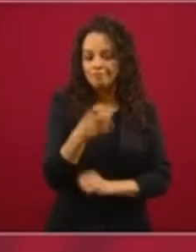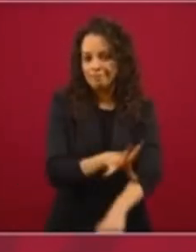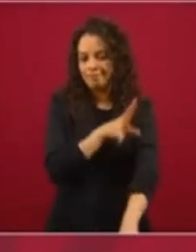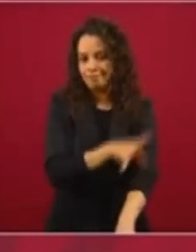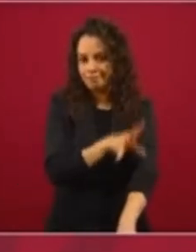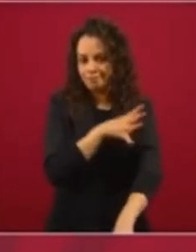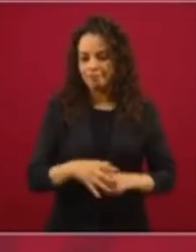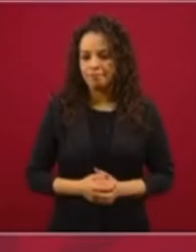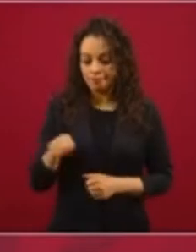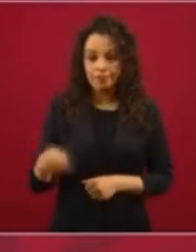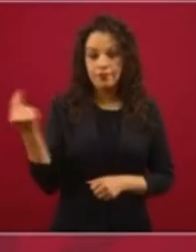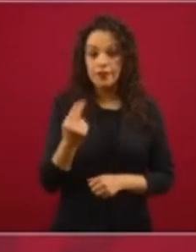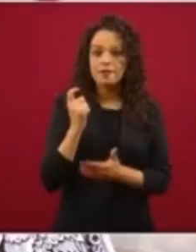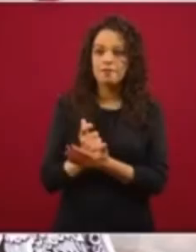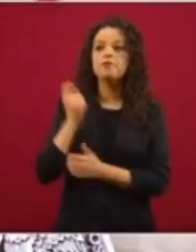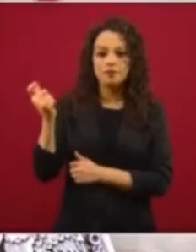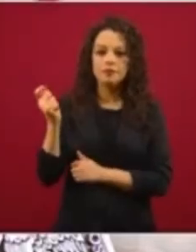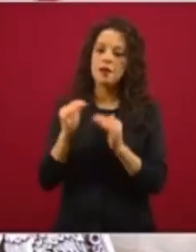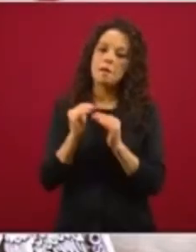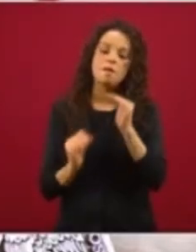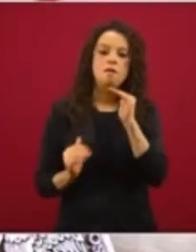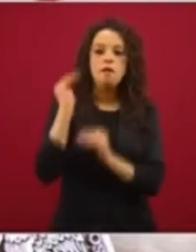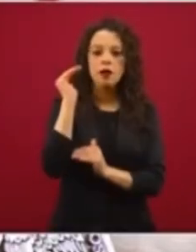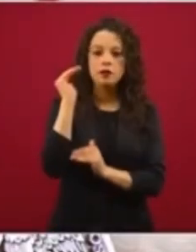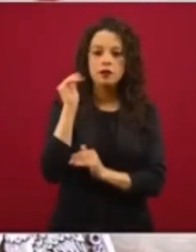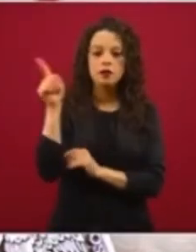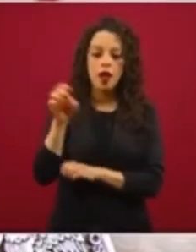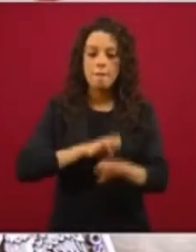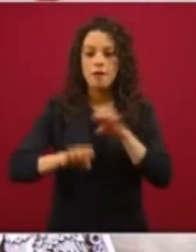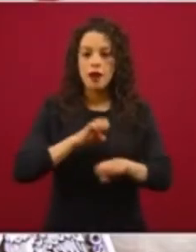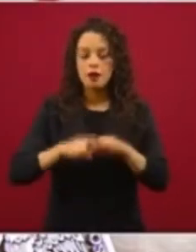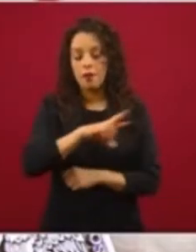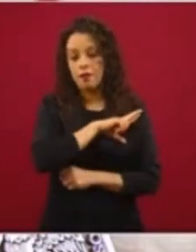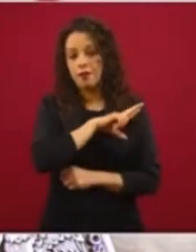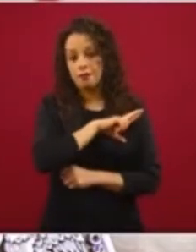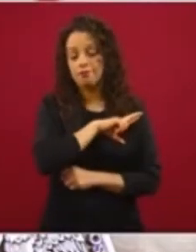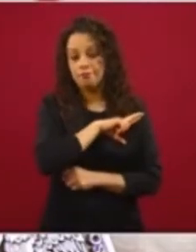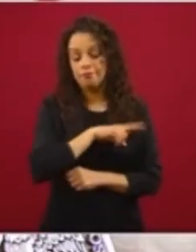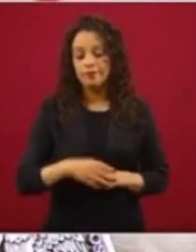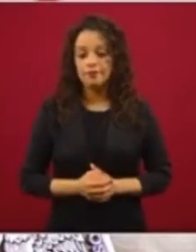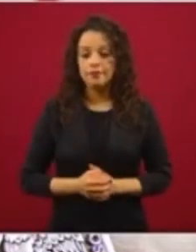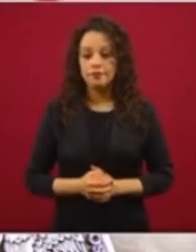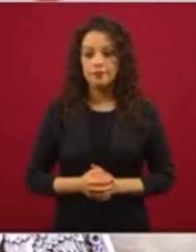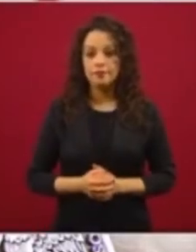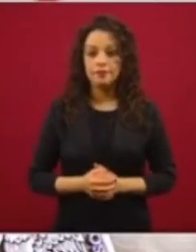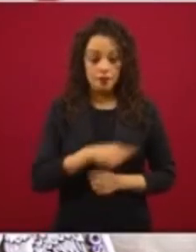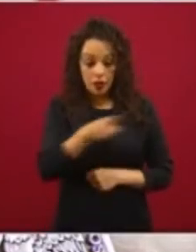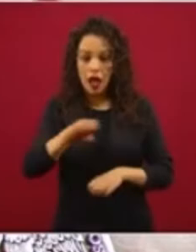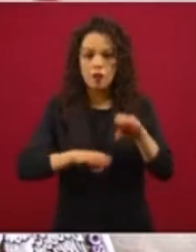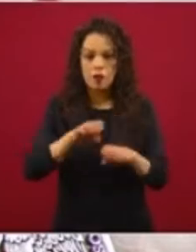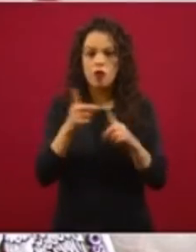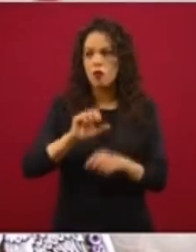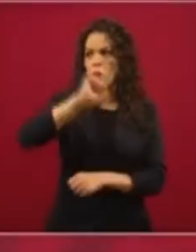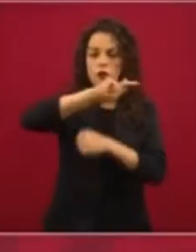En la que se le tenía que pagar más a las empresas particulares, la mayoría de empresas extranjeras